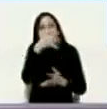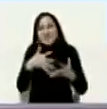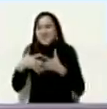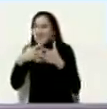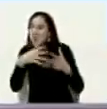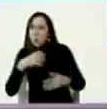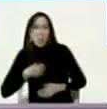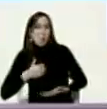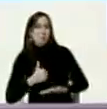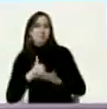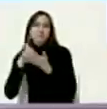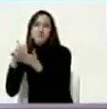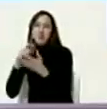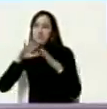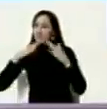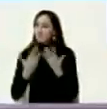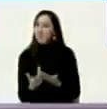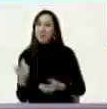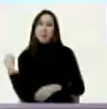de los Estados Unidos en el mundo